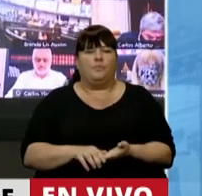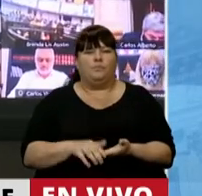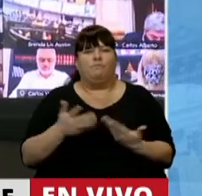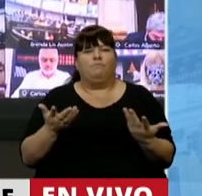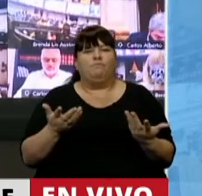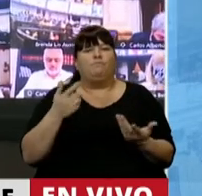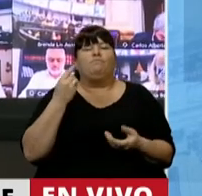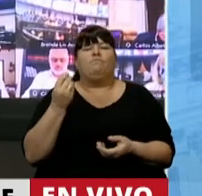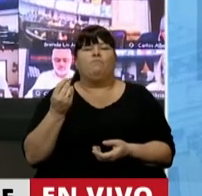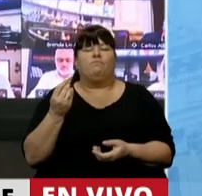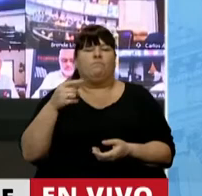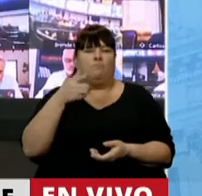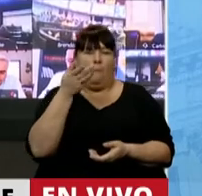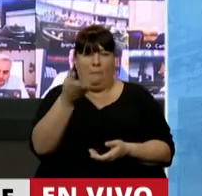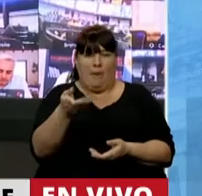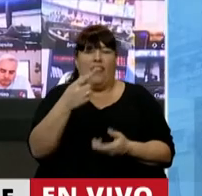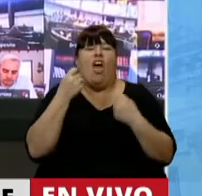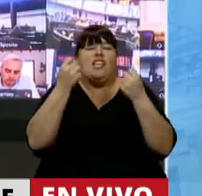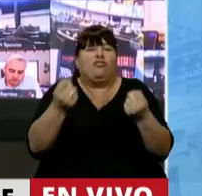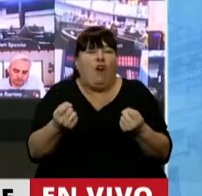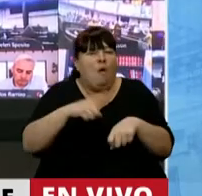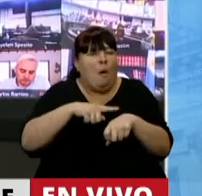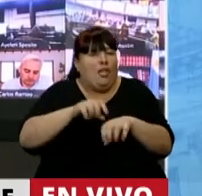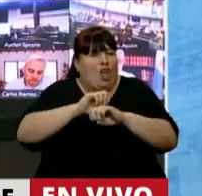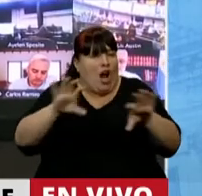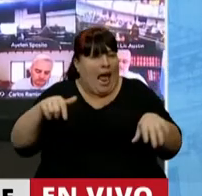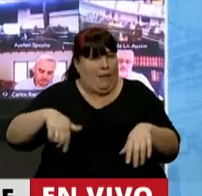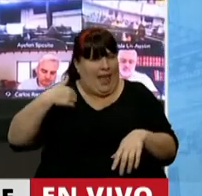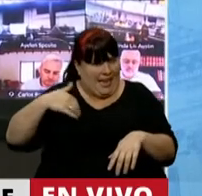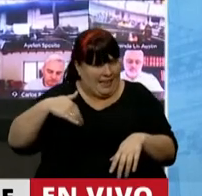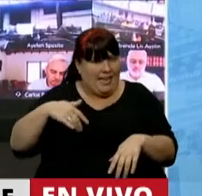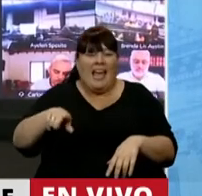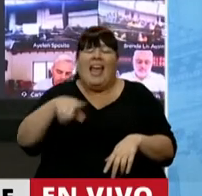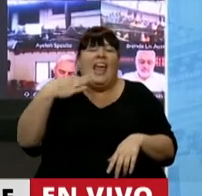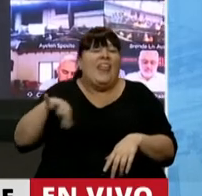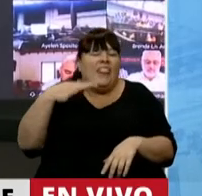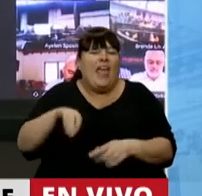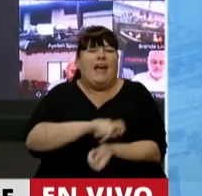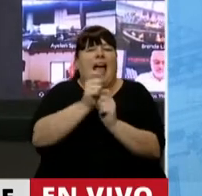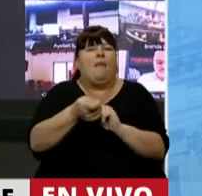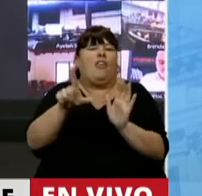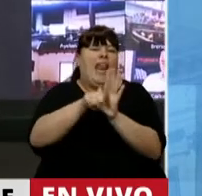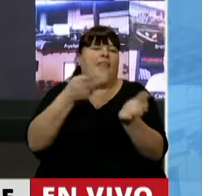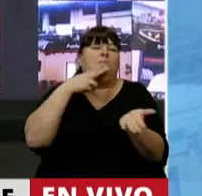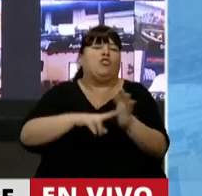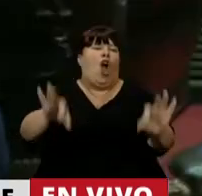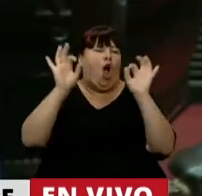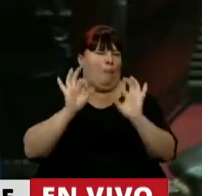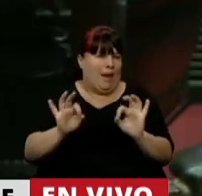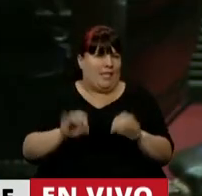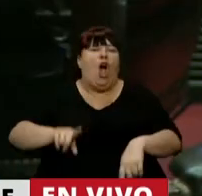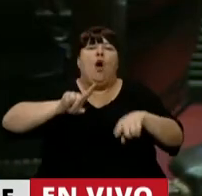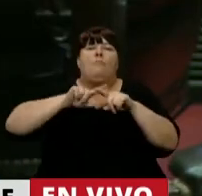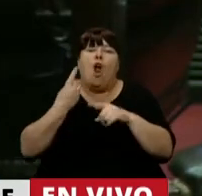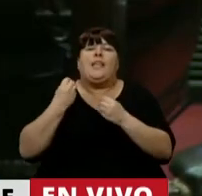que representa un pedido de esfuerzo por un momento crítico del país, lo que tendría que existir una reforma tributaria integral, una